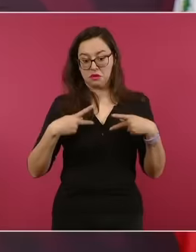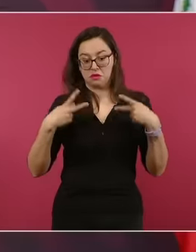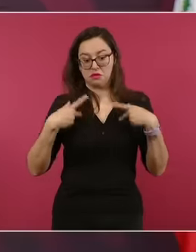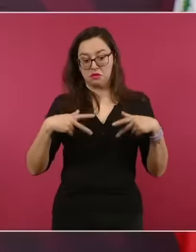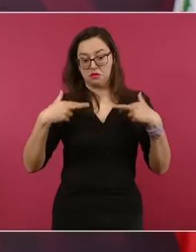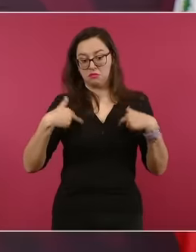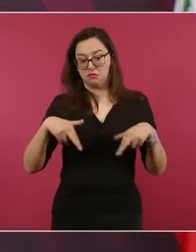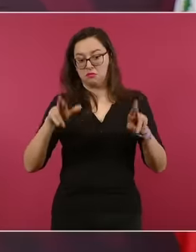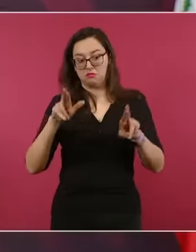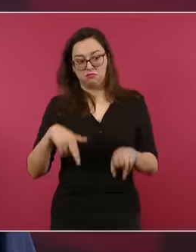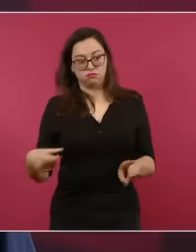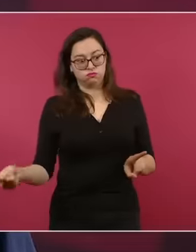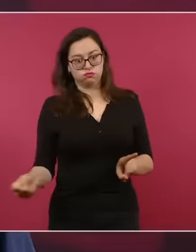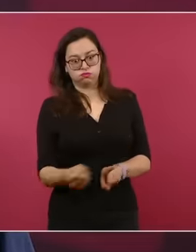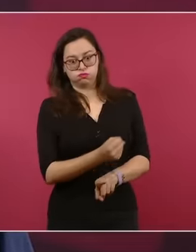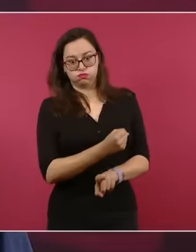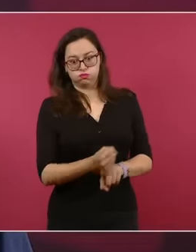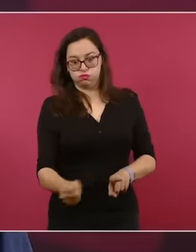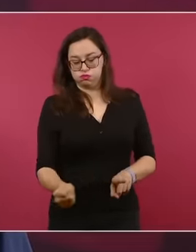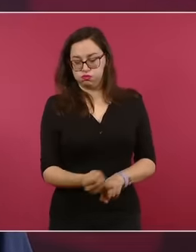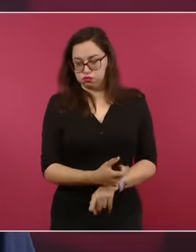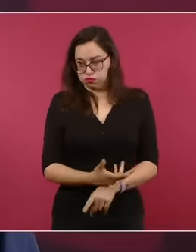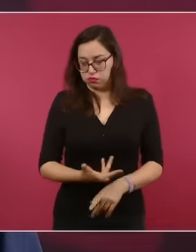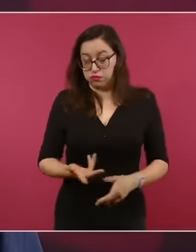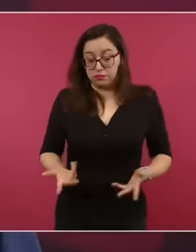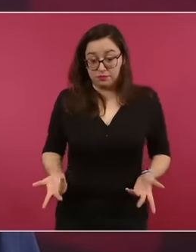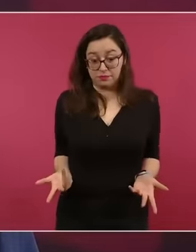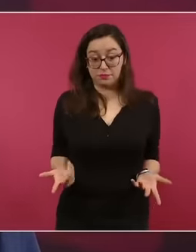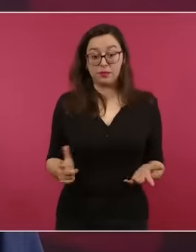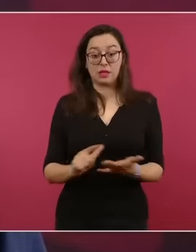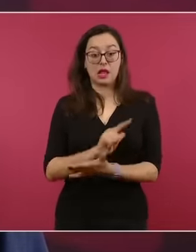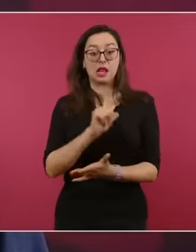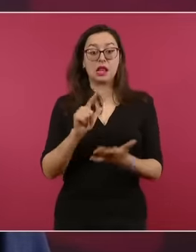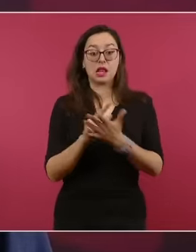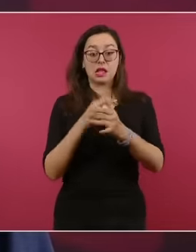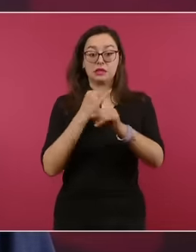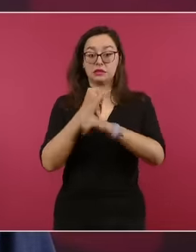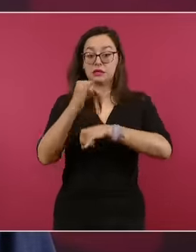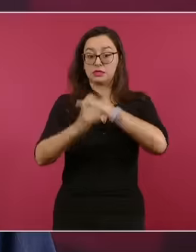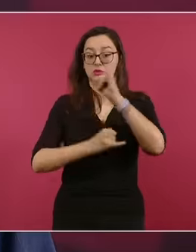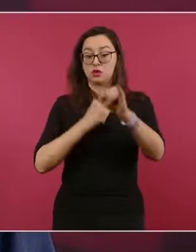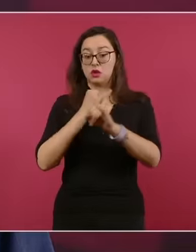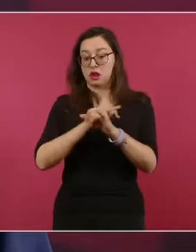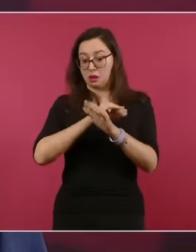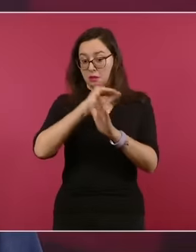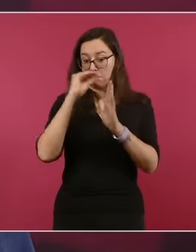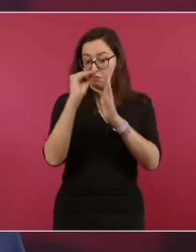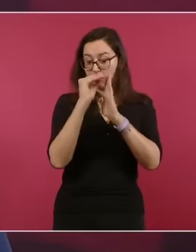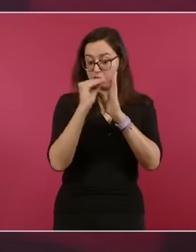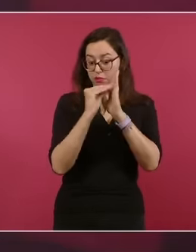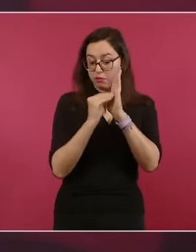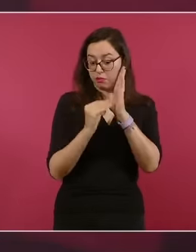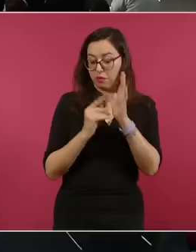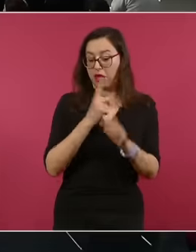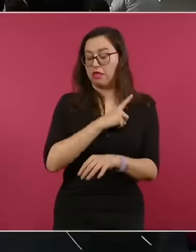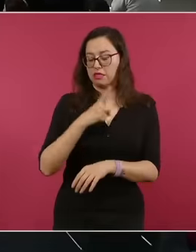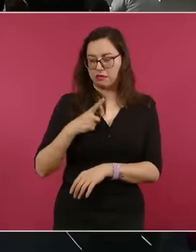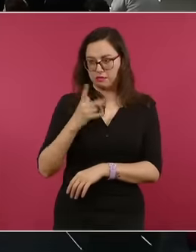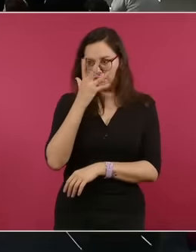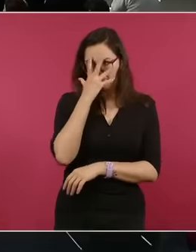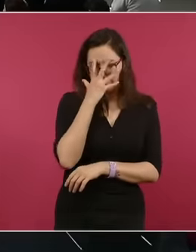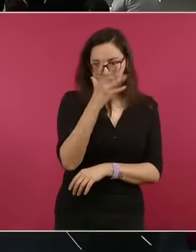para que esto no vuelva a suceder. Y estamos planteando algo que